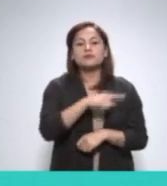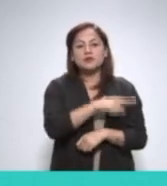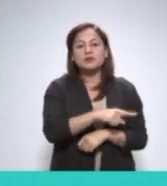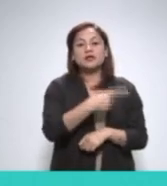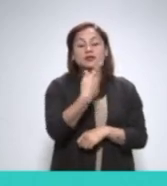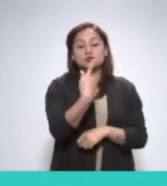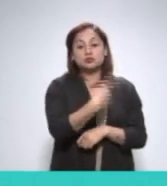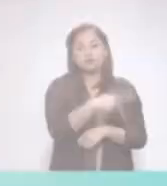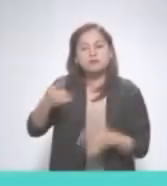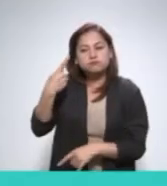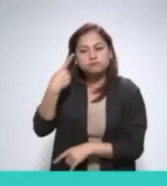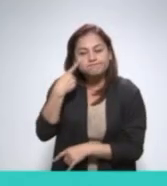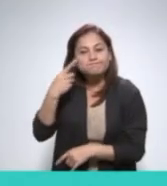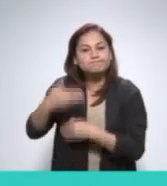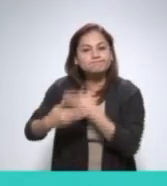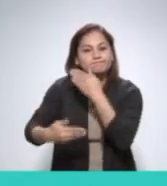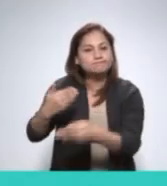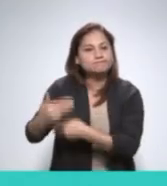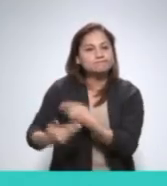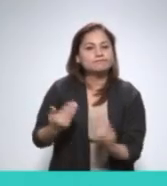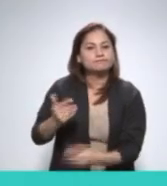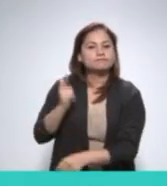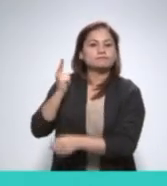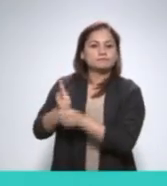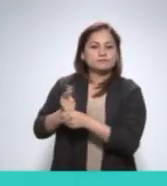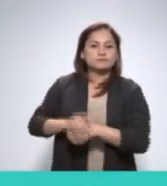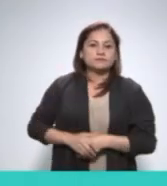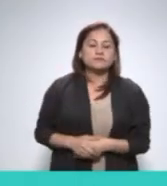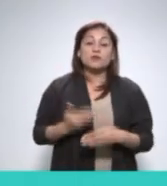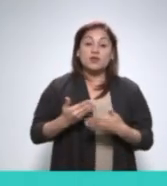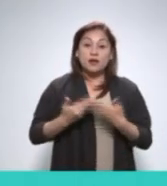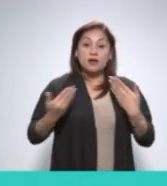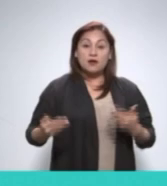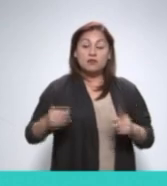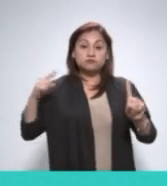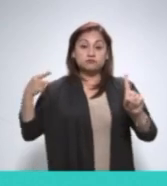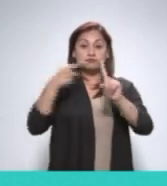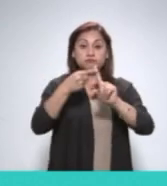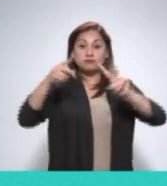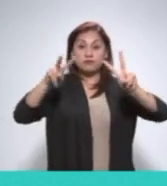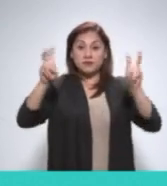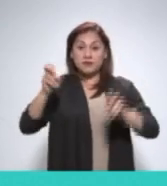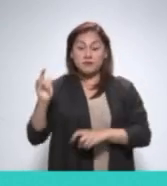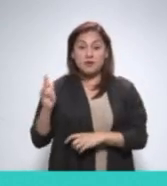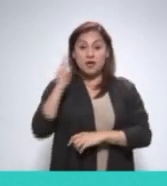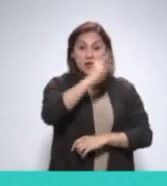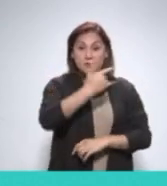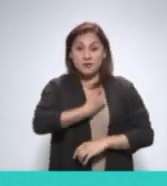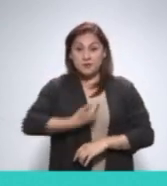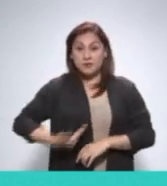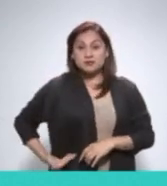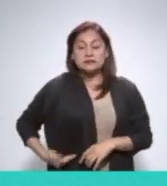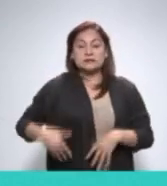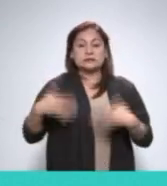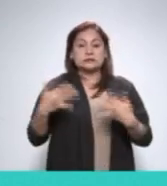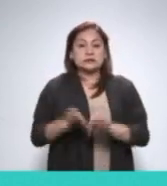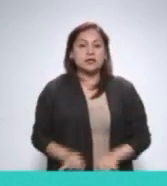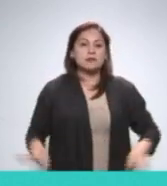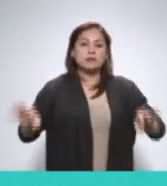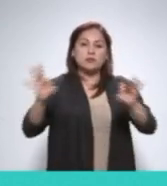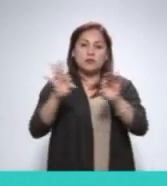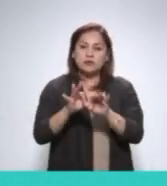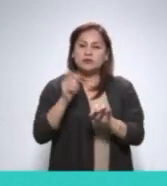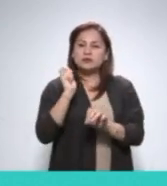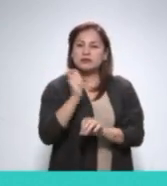destinan los recursos públicos. Los ciudadanos entienden que el tema del avión es más que una decisión gubernamental común, es una medida con